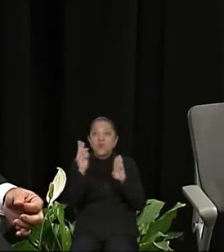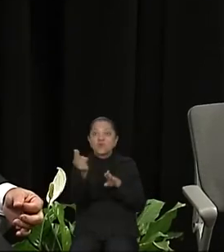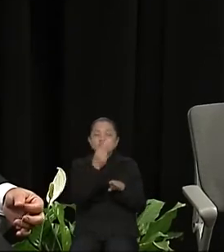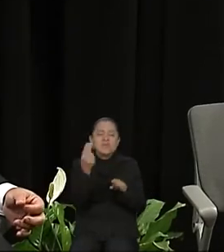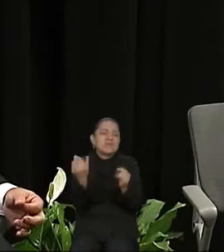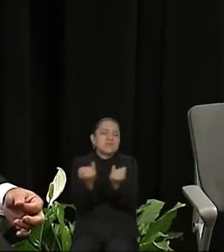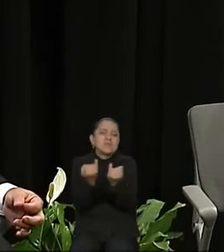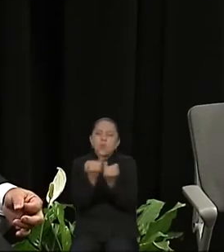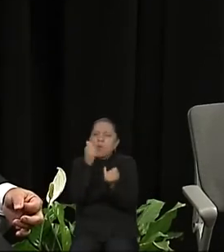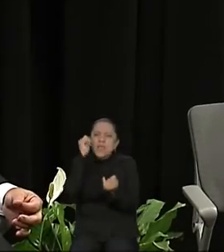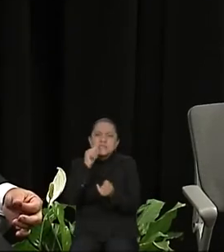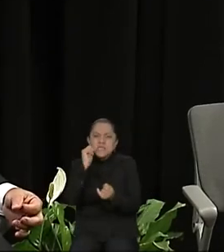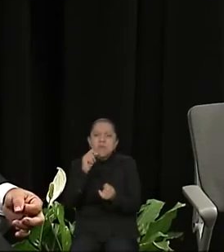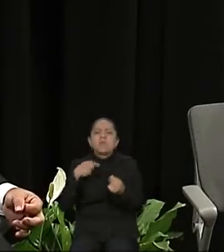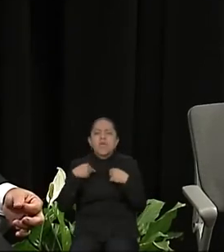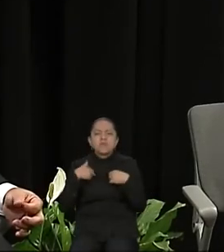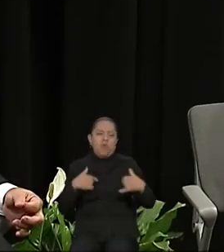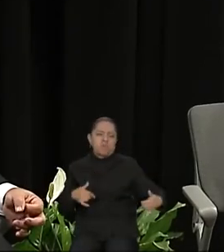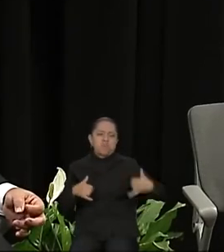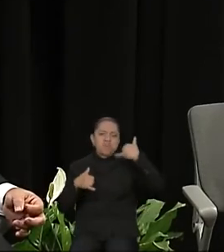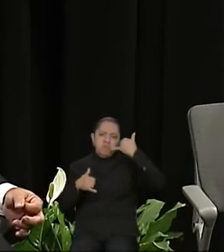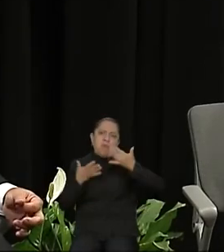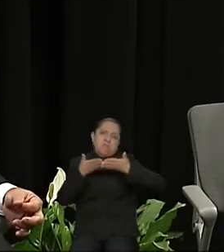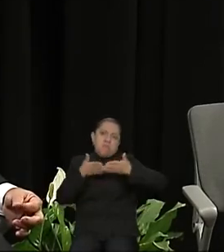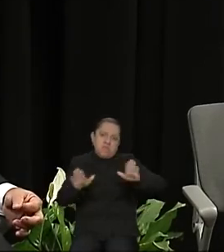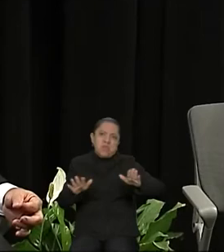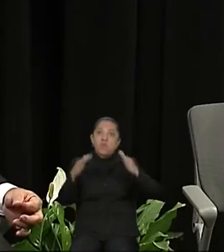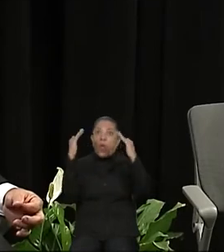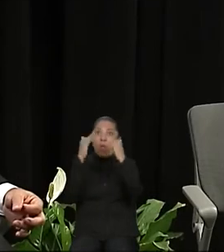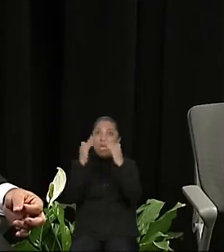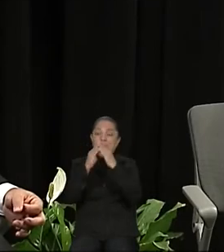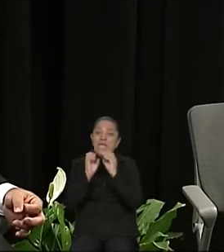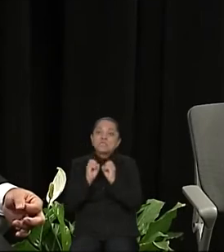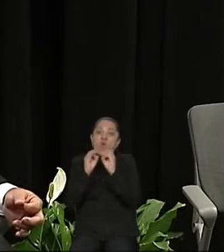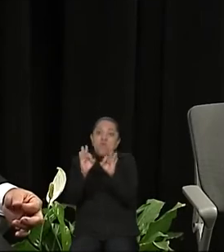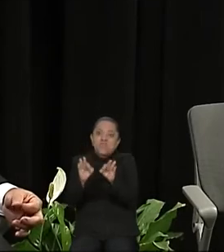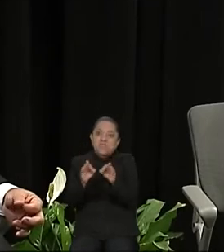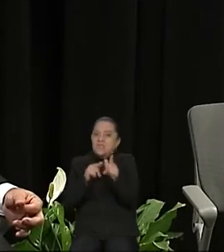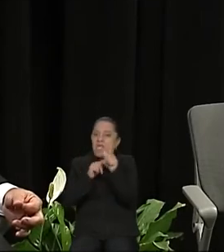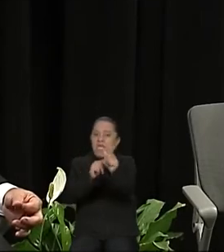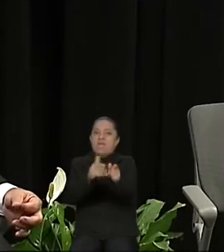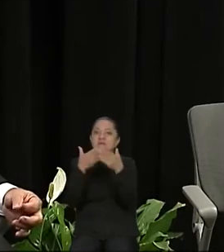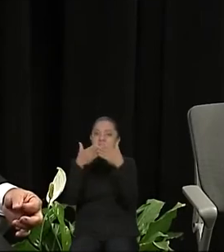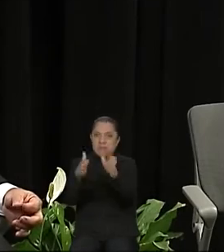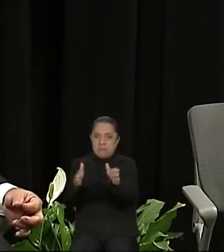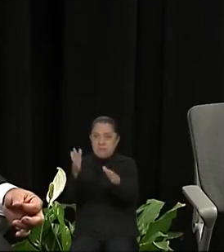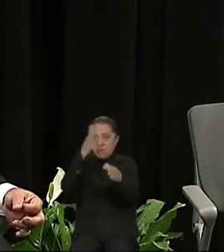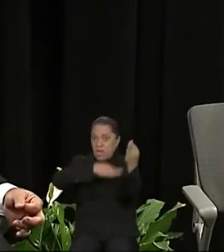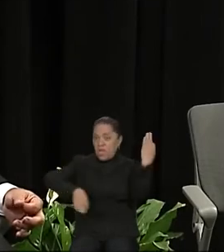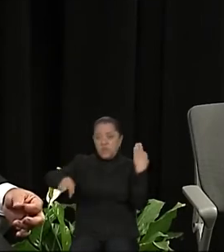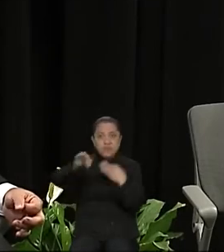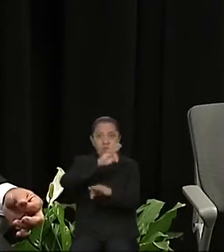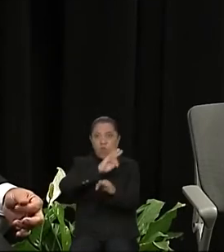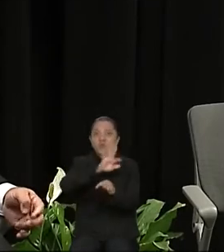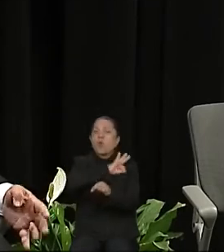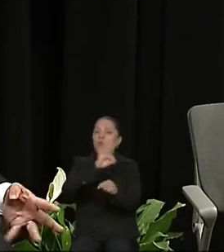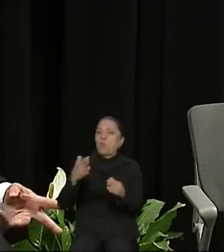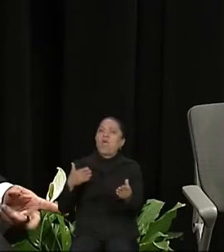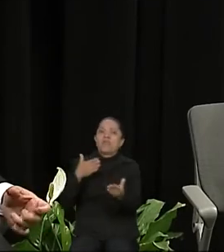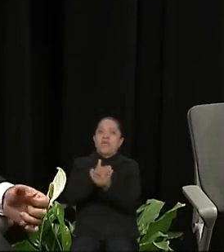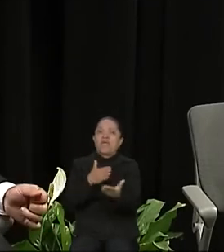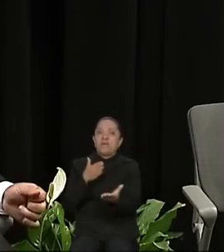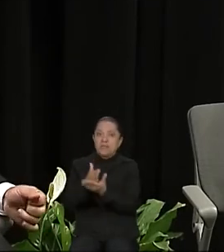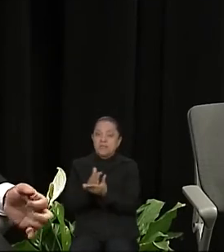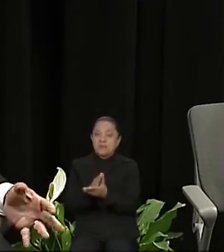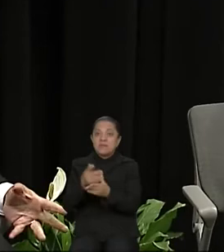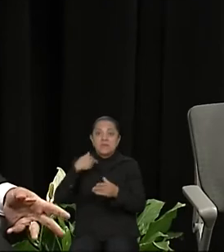con teléfono abierto y con casa de gestión permanente para todos ustedes. Soy priista y tengo un gran orgullo de